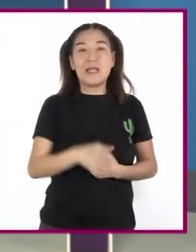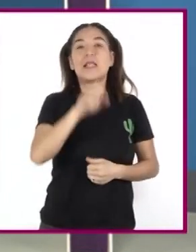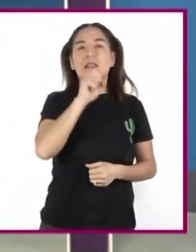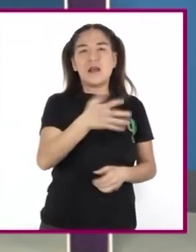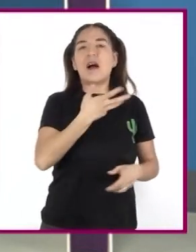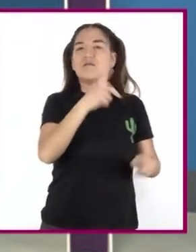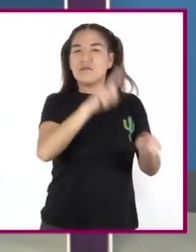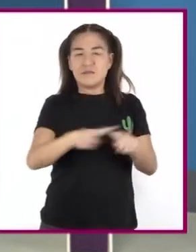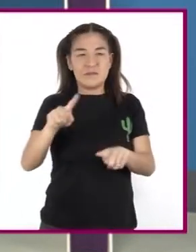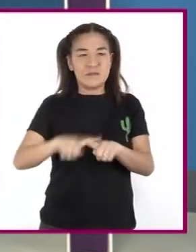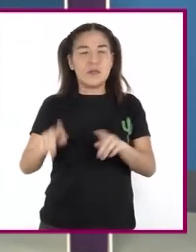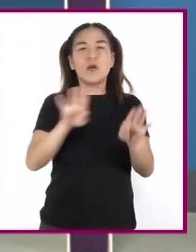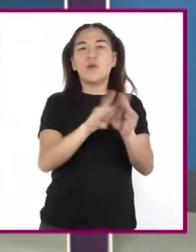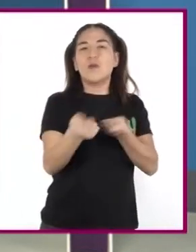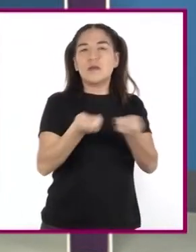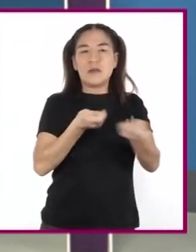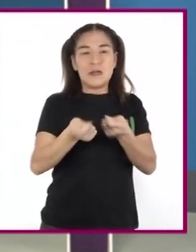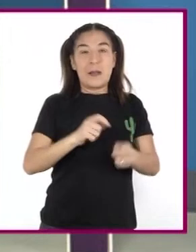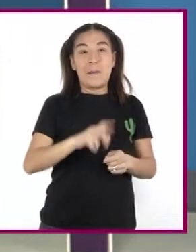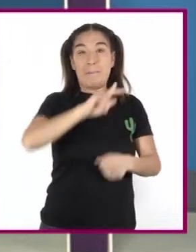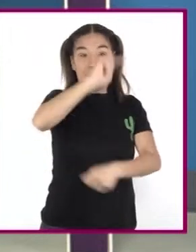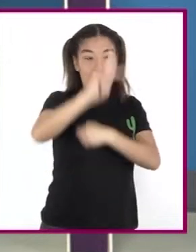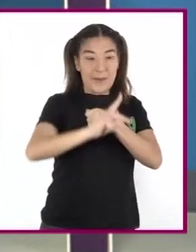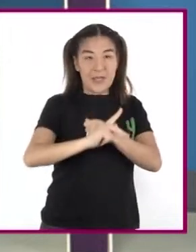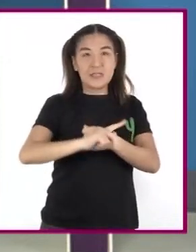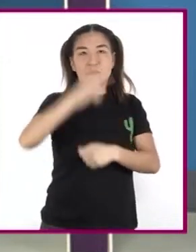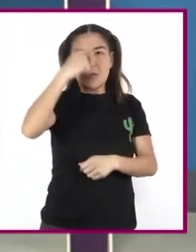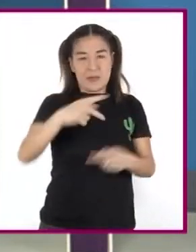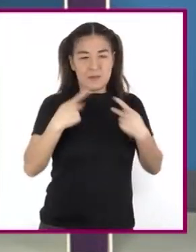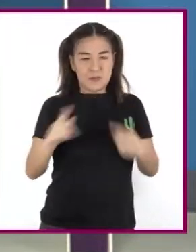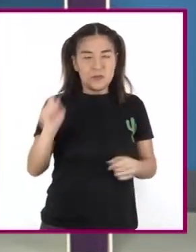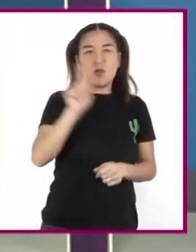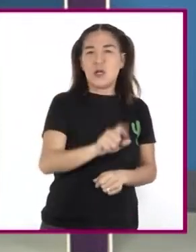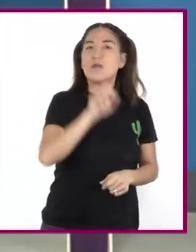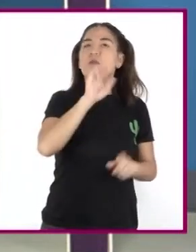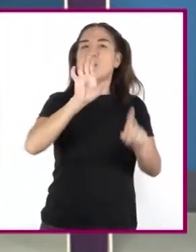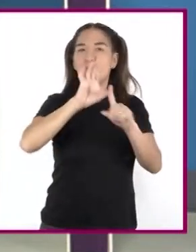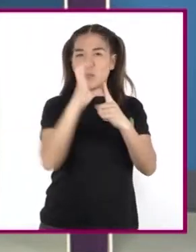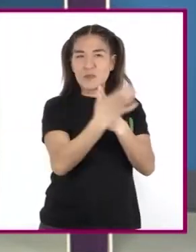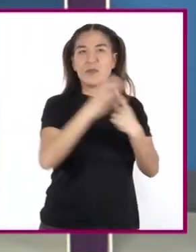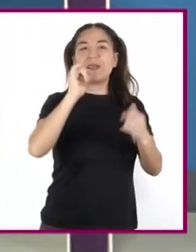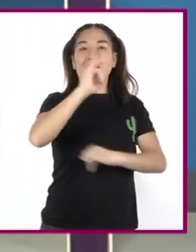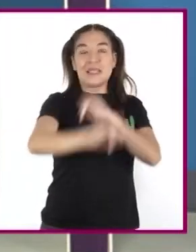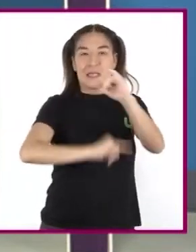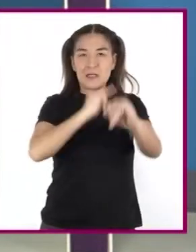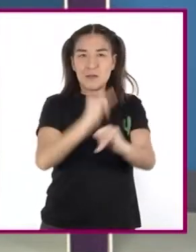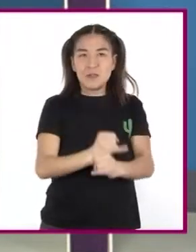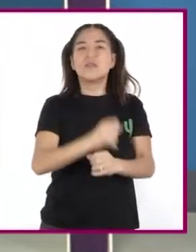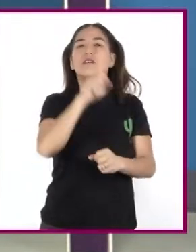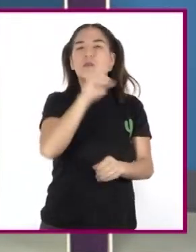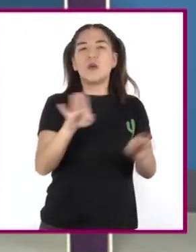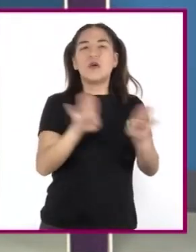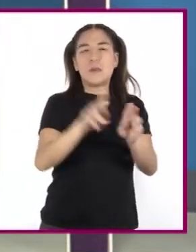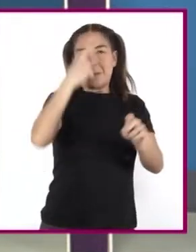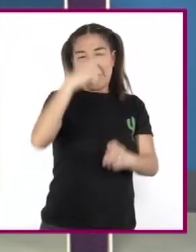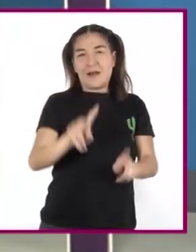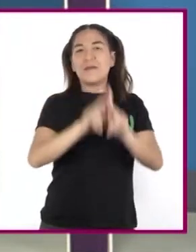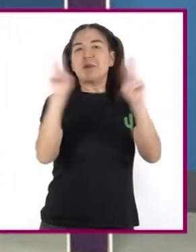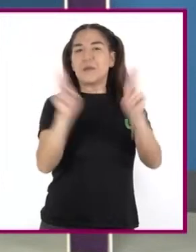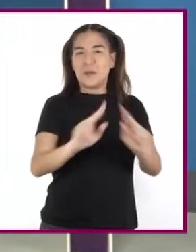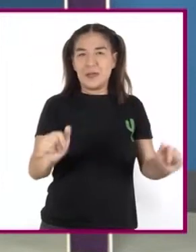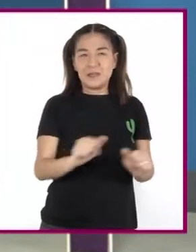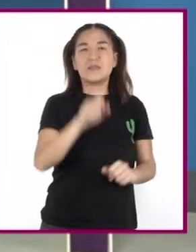casos De mediación De un país O de comisiones Internacionales Que intervienen En la pacificación